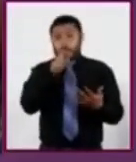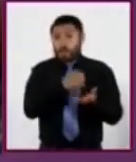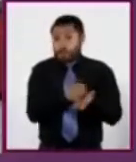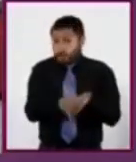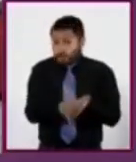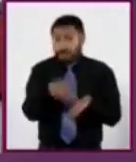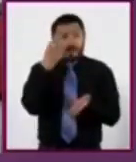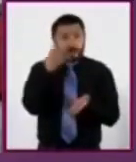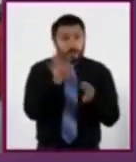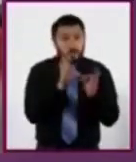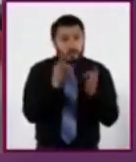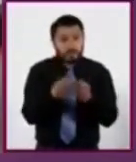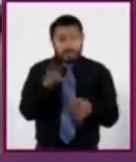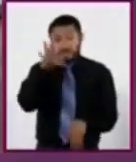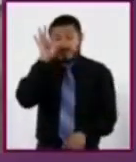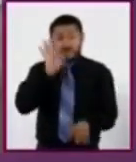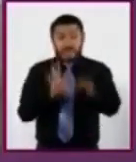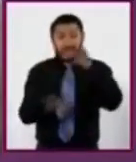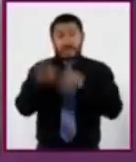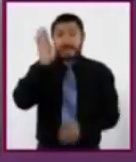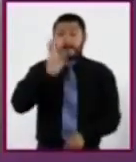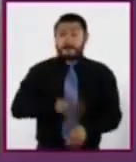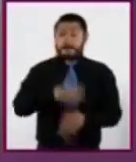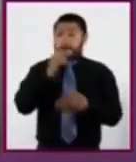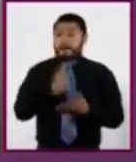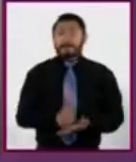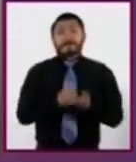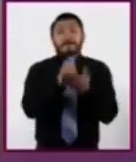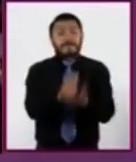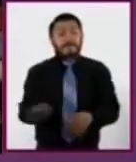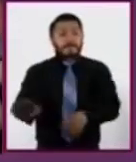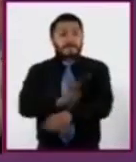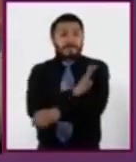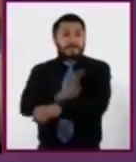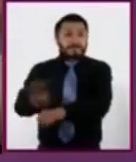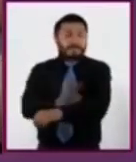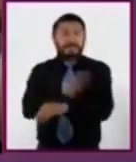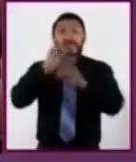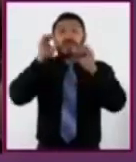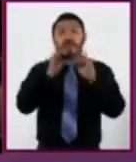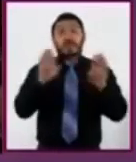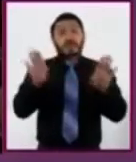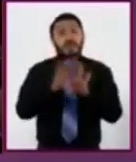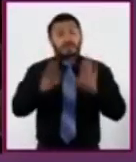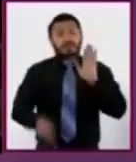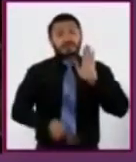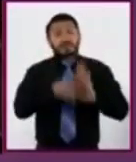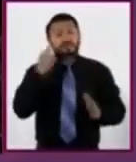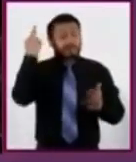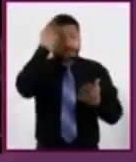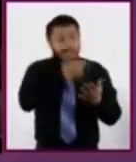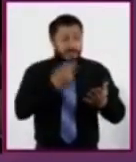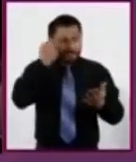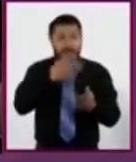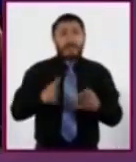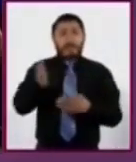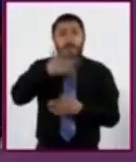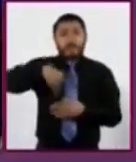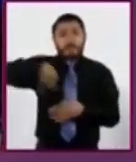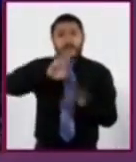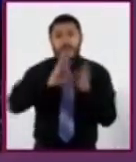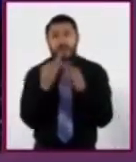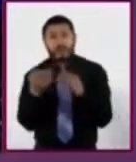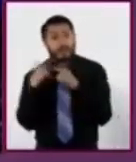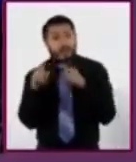manera, podremos elegir la que más contribuya a nuestro bienestar o replantearlas y buscar otras alternativas que